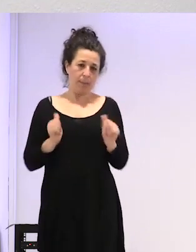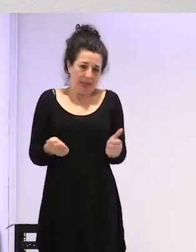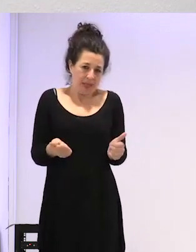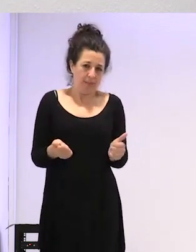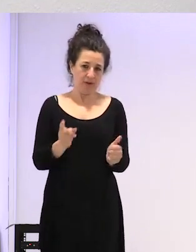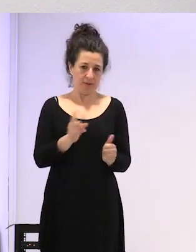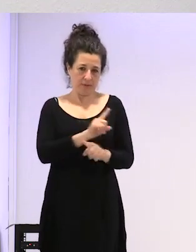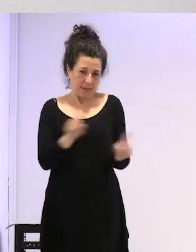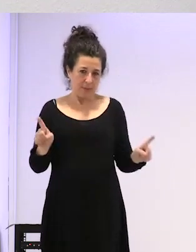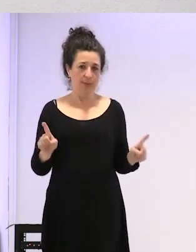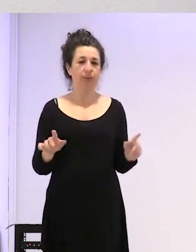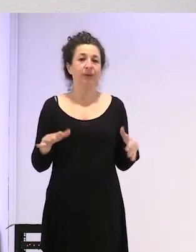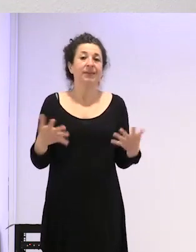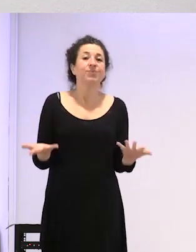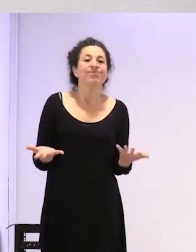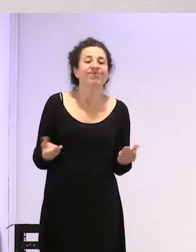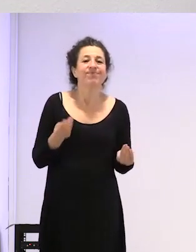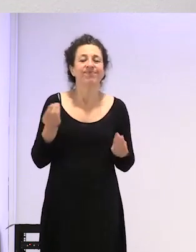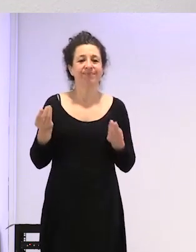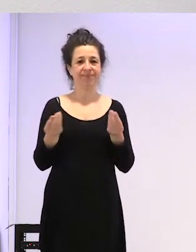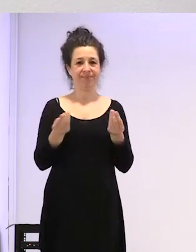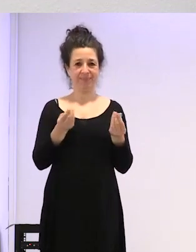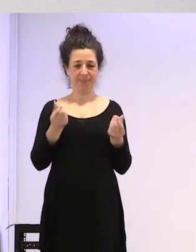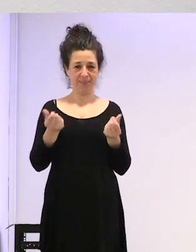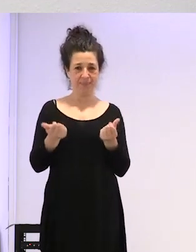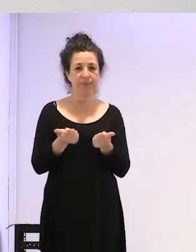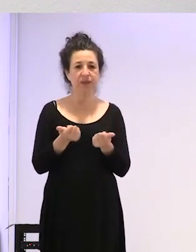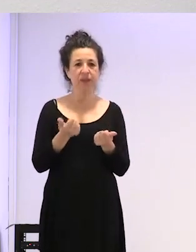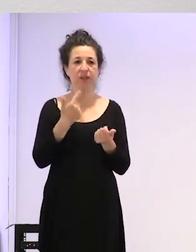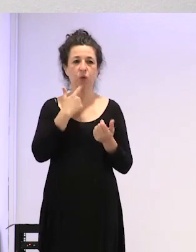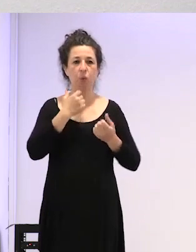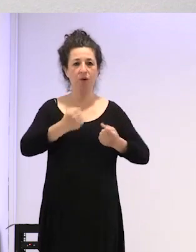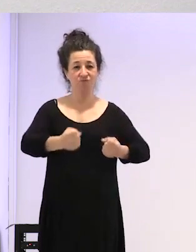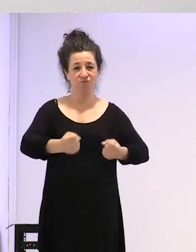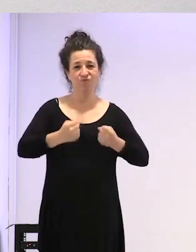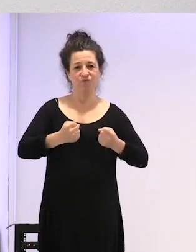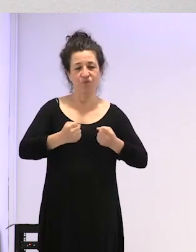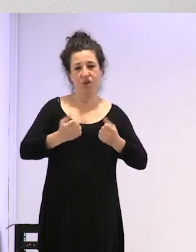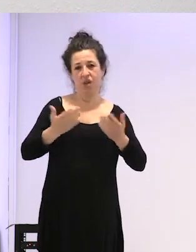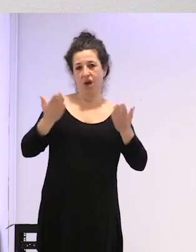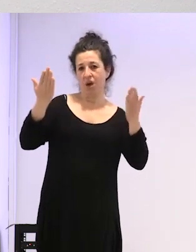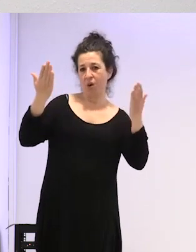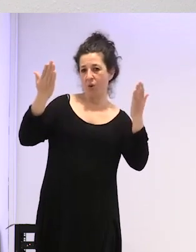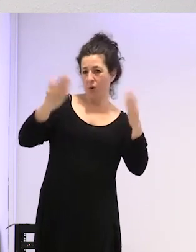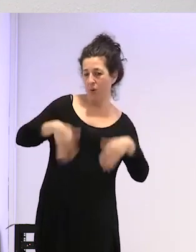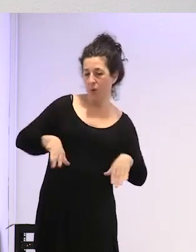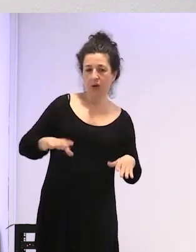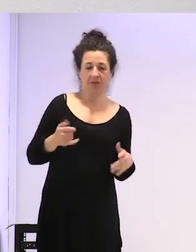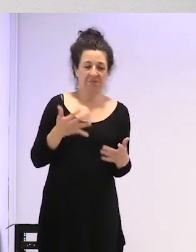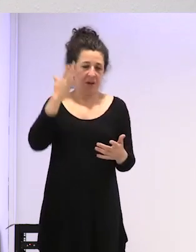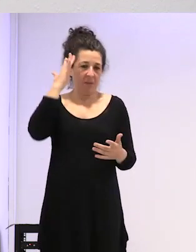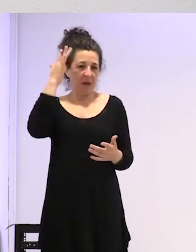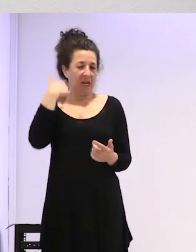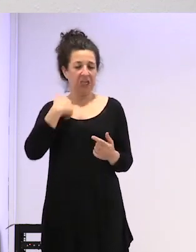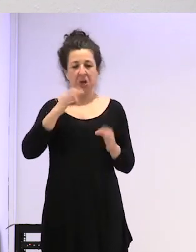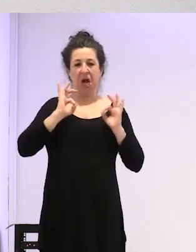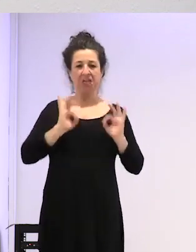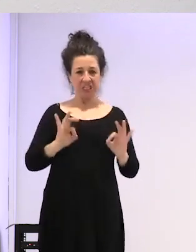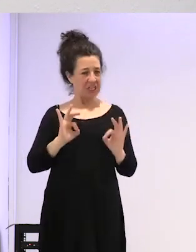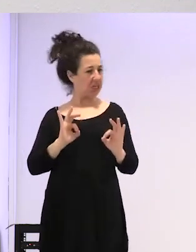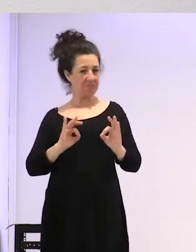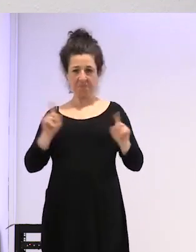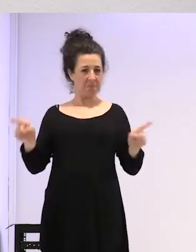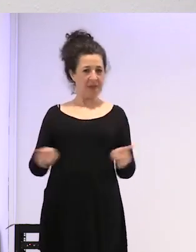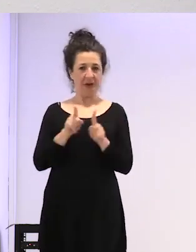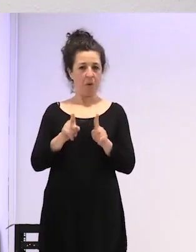y además no tienes con mucha potencia ¿no? a que yo decir mira, es que pasa lo que pase yo soy eso y ahí voy